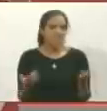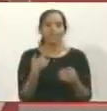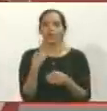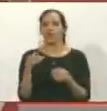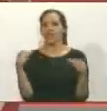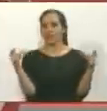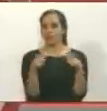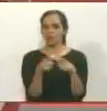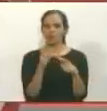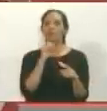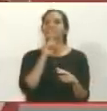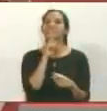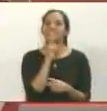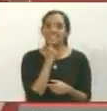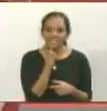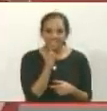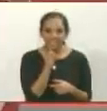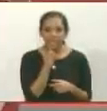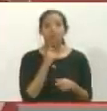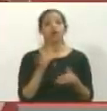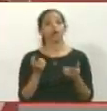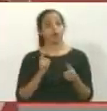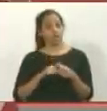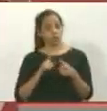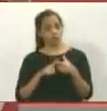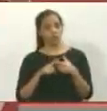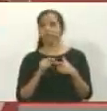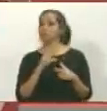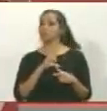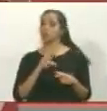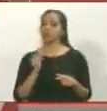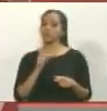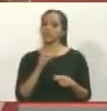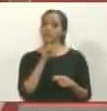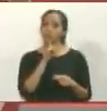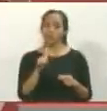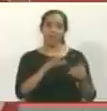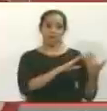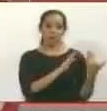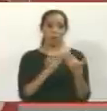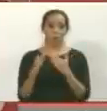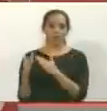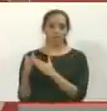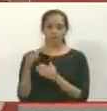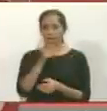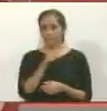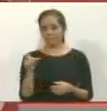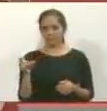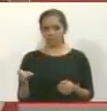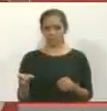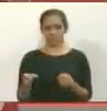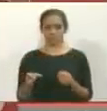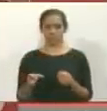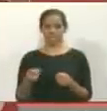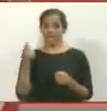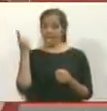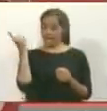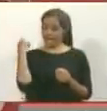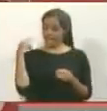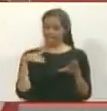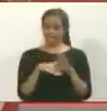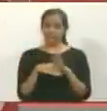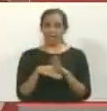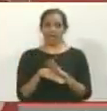bajo total discreción. Por lo tanto, no se debía informar a la comunidad ni al personal. Ayer martes,